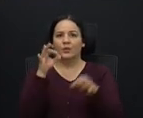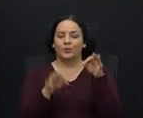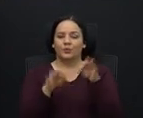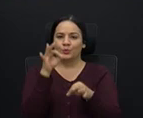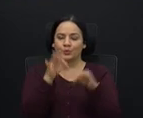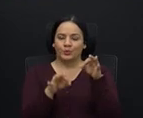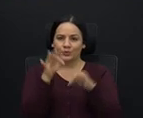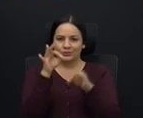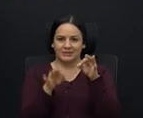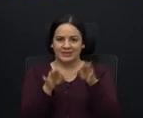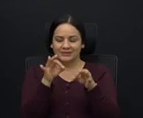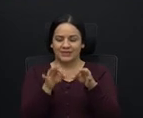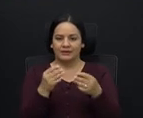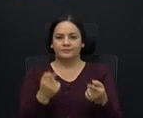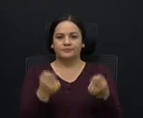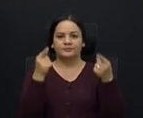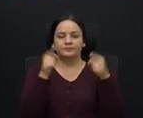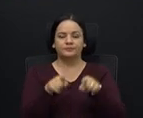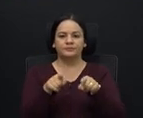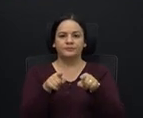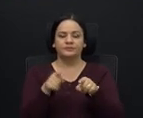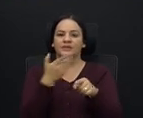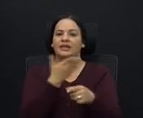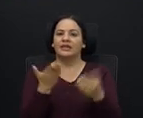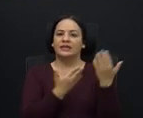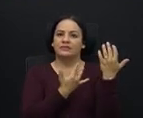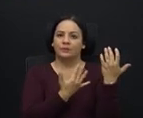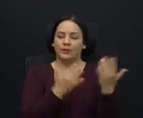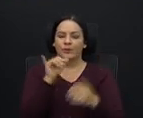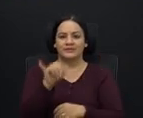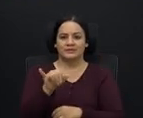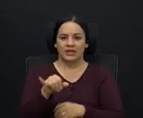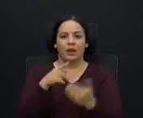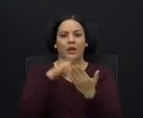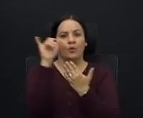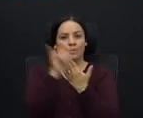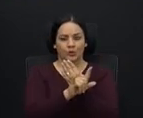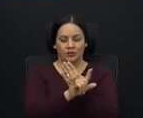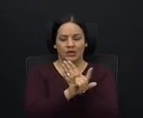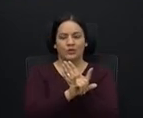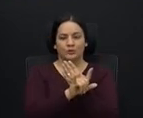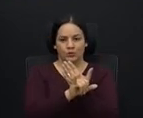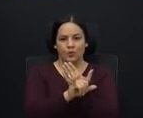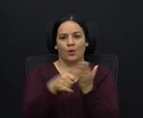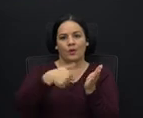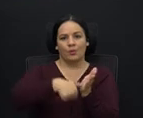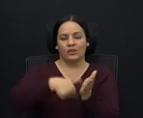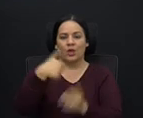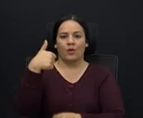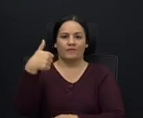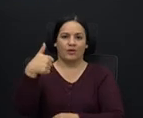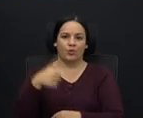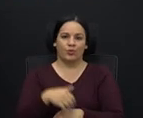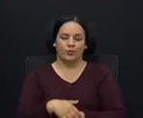justicia en el caso que espero que sea así, de que este proyecto sea votado a favor.